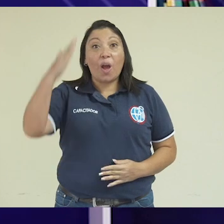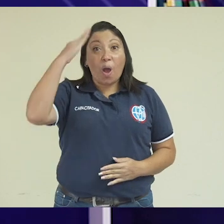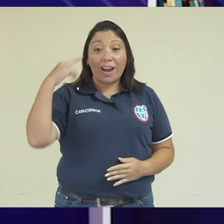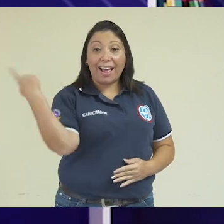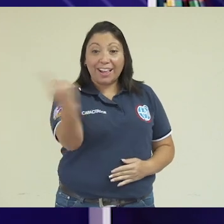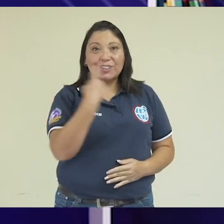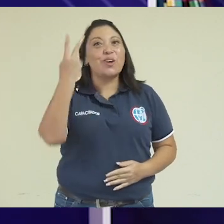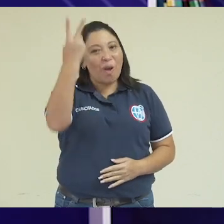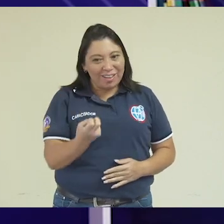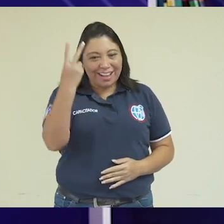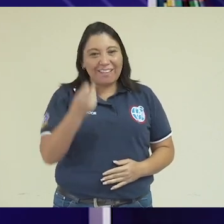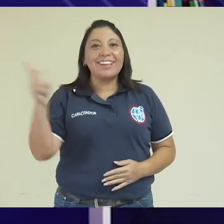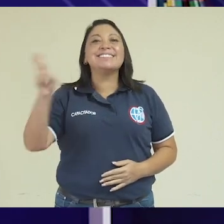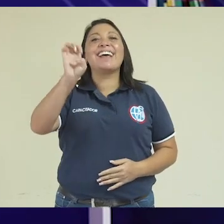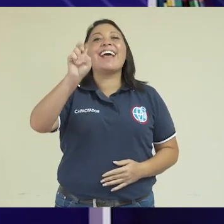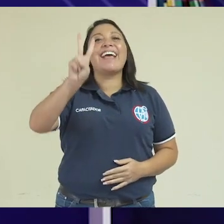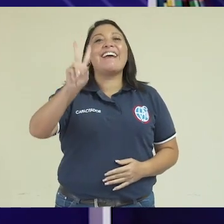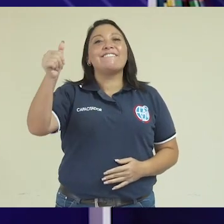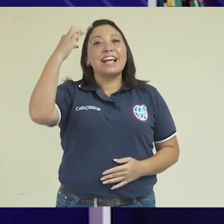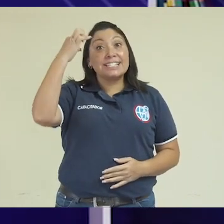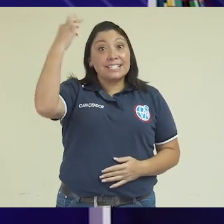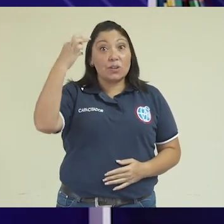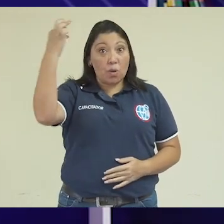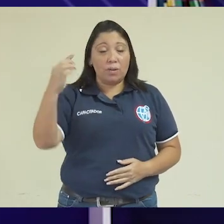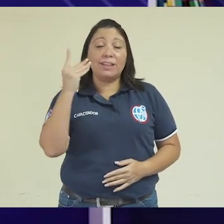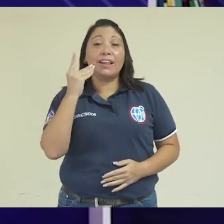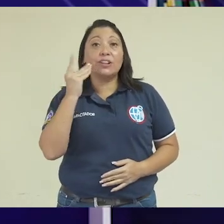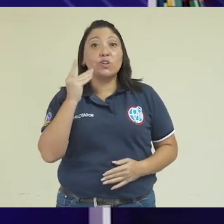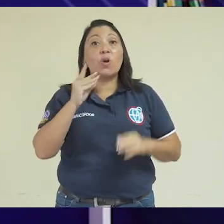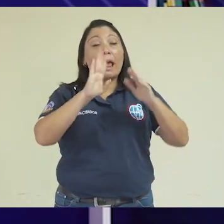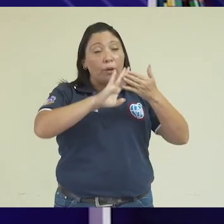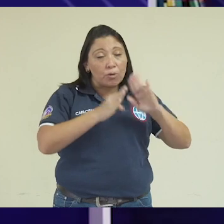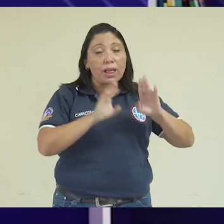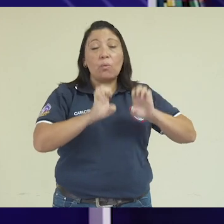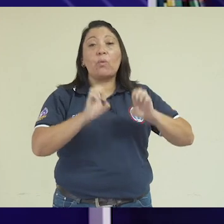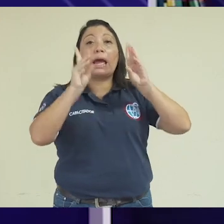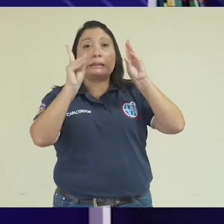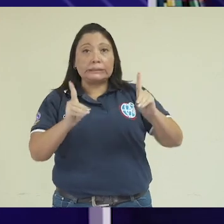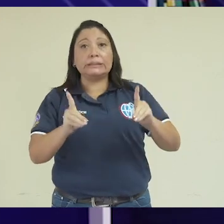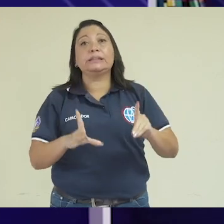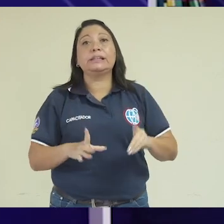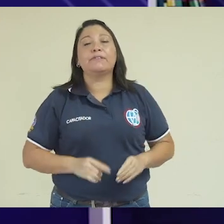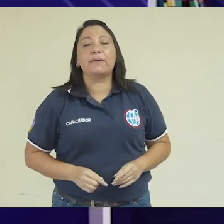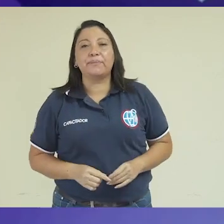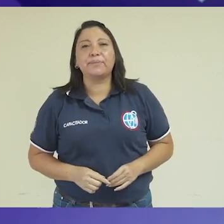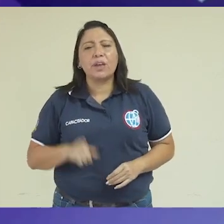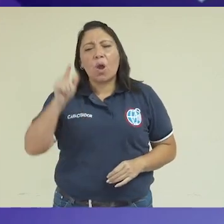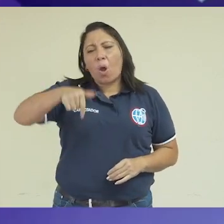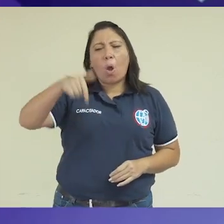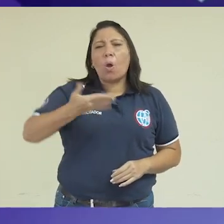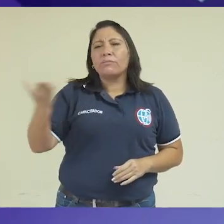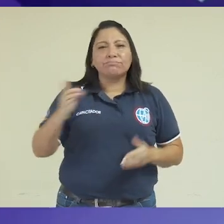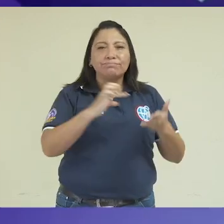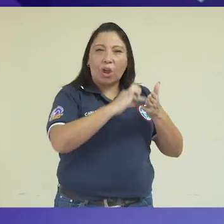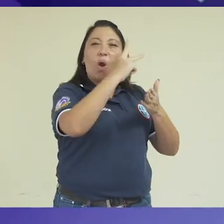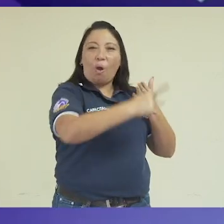¡Hola a todos! Nuevamente se saluda Eva Castillo, psicóloga de la Dirección General de Fortalecimiento de la Comunidad Educativa de Ijefose. En